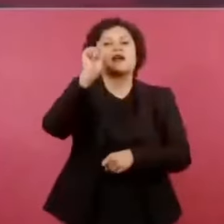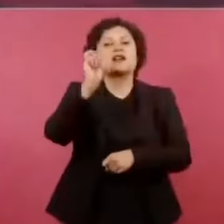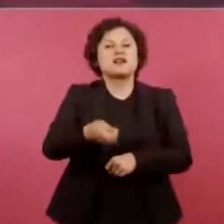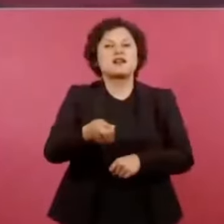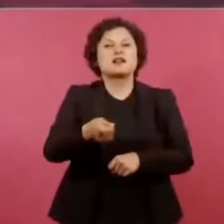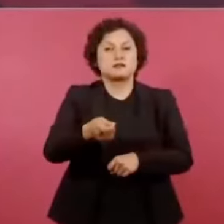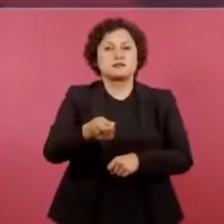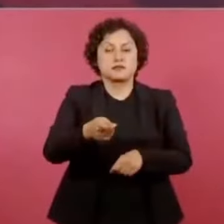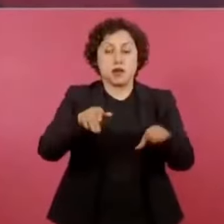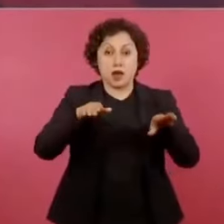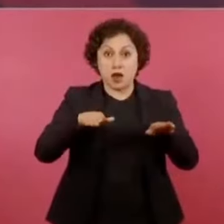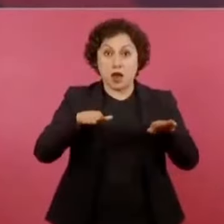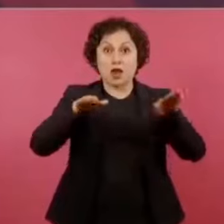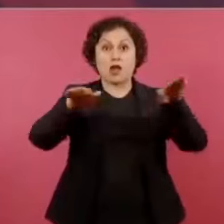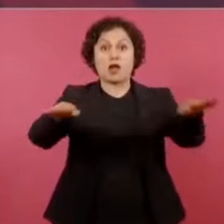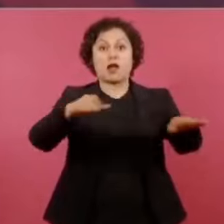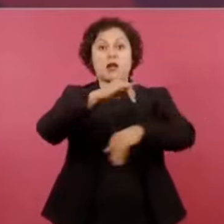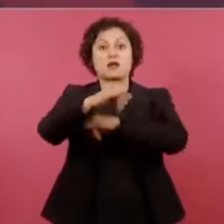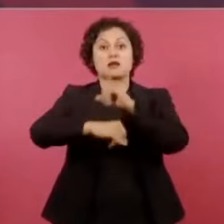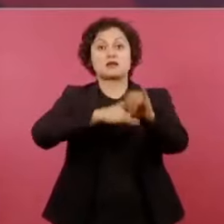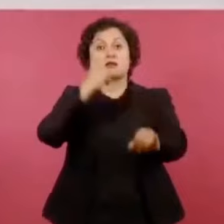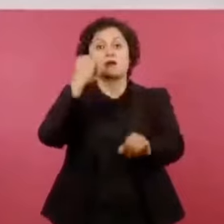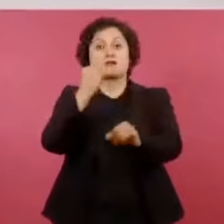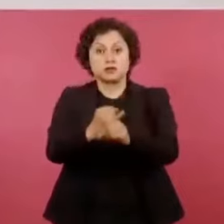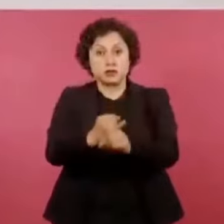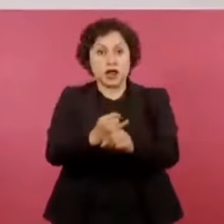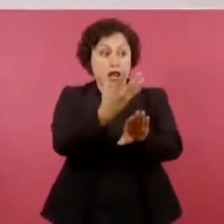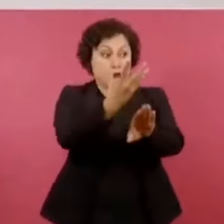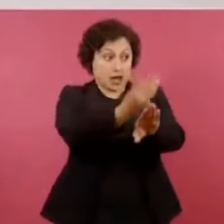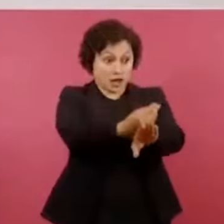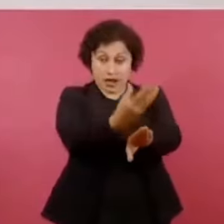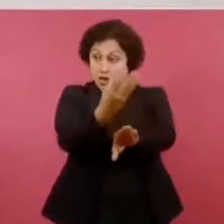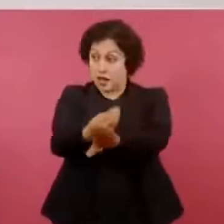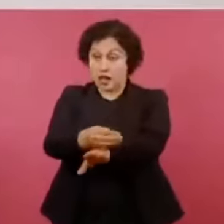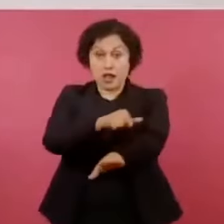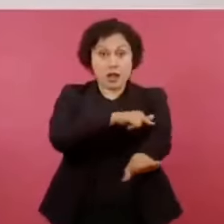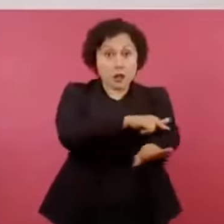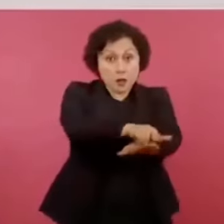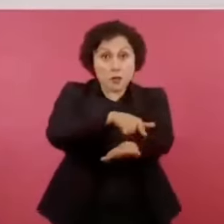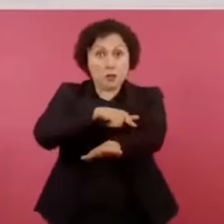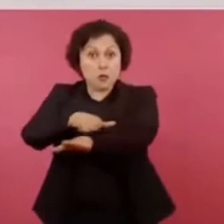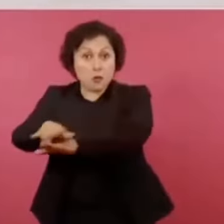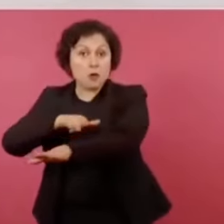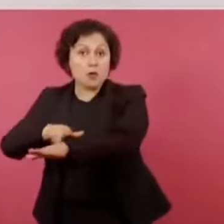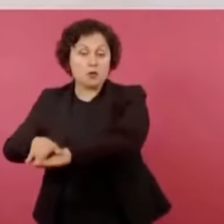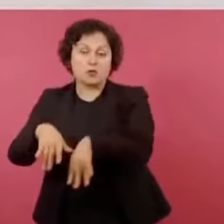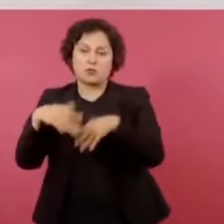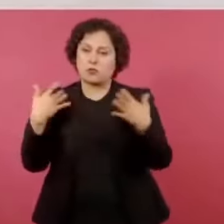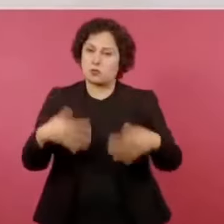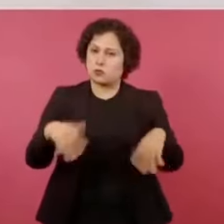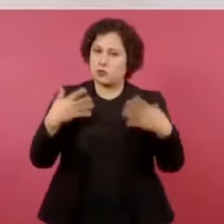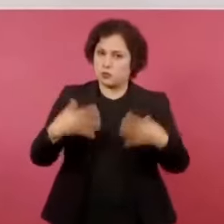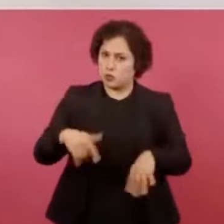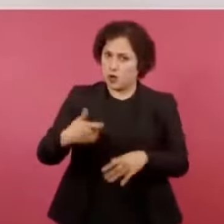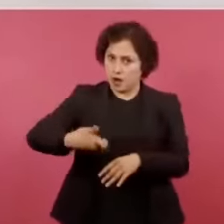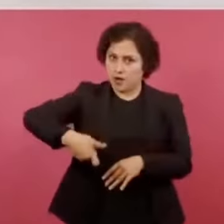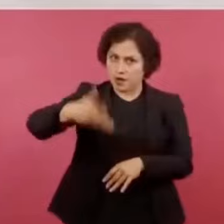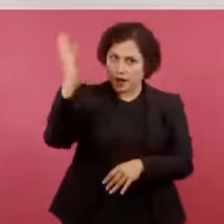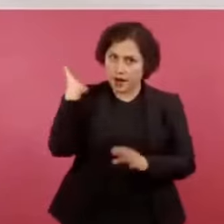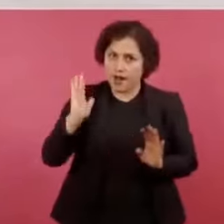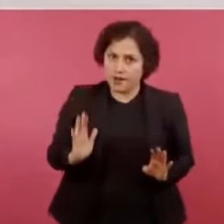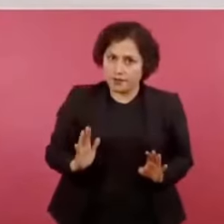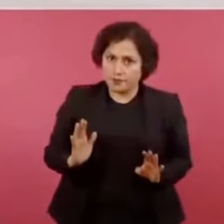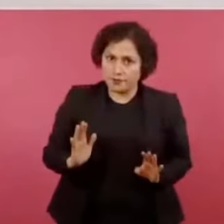internacional Benito Juárez cuesta bastante, no sólo en términos